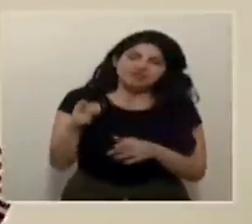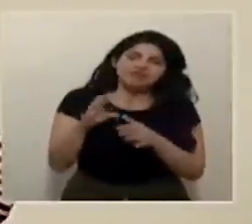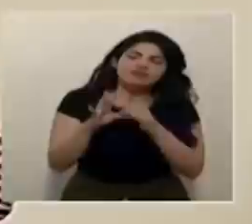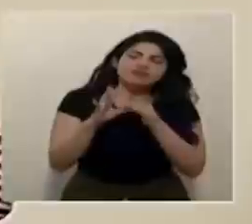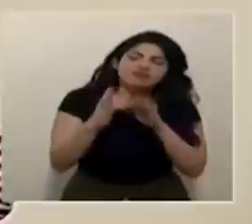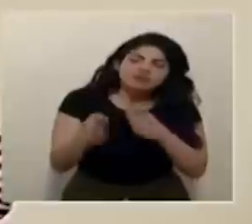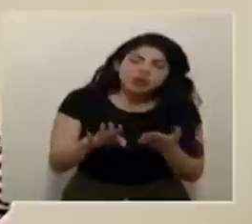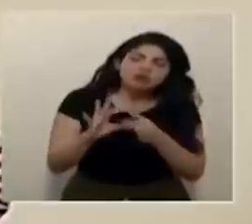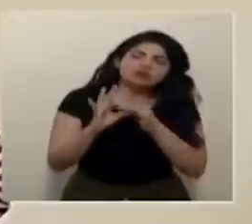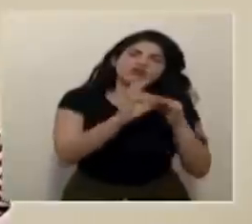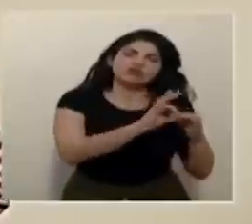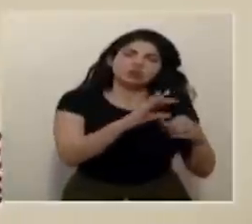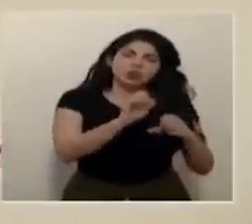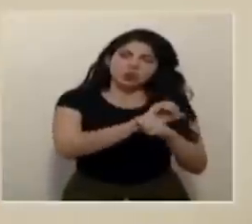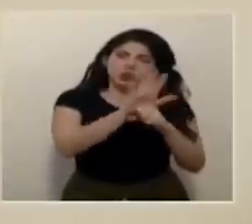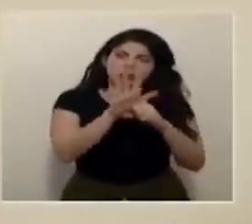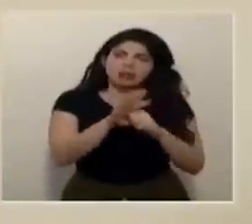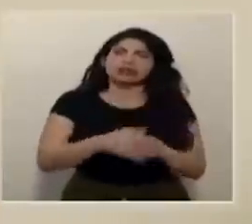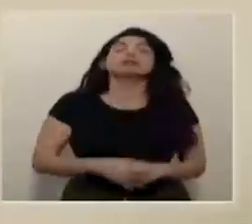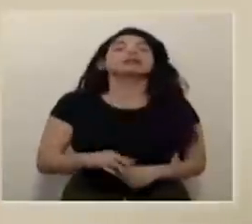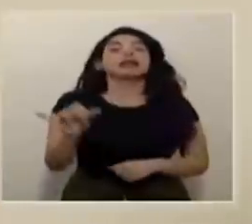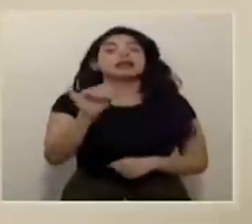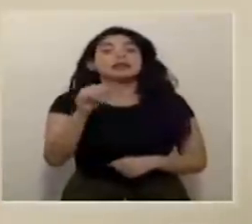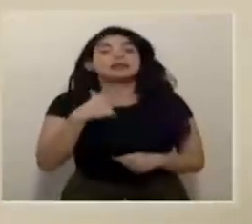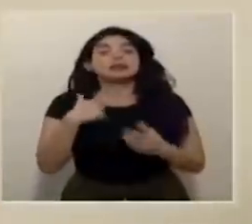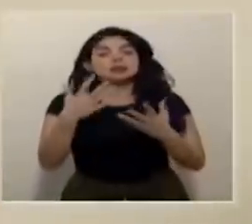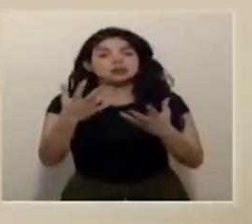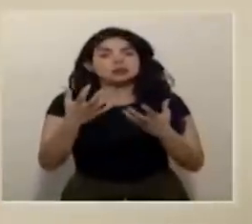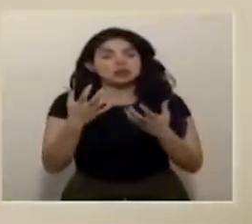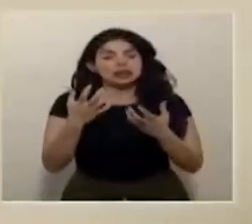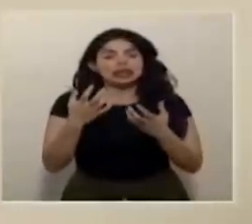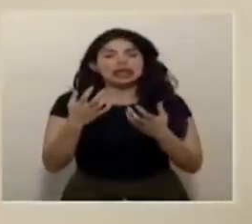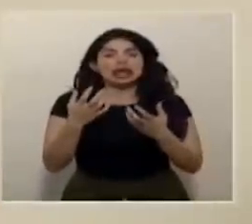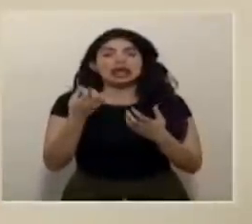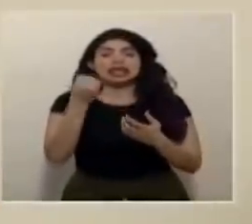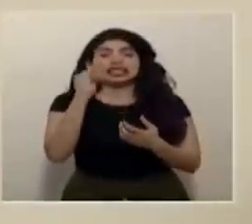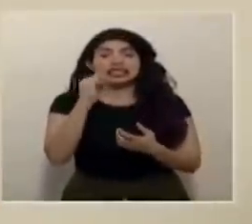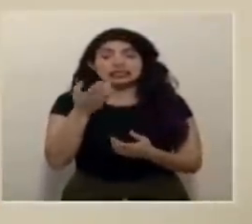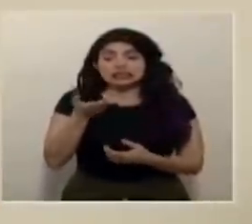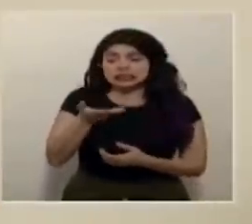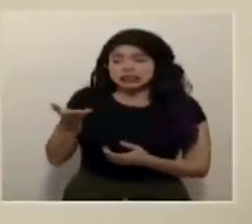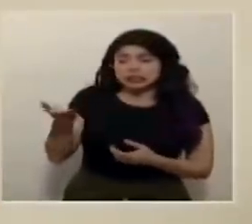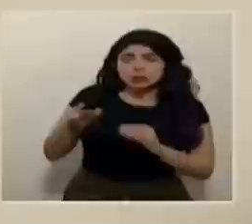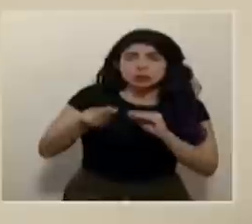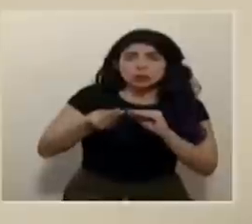-19. Yo también quería recapitular. Si tenemos estas cifras,